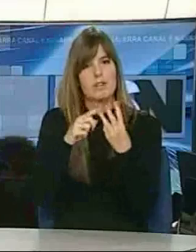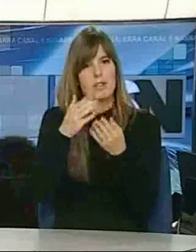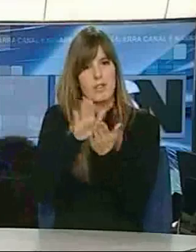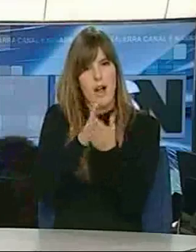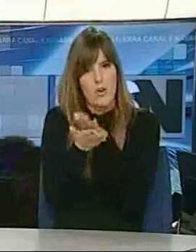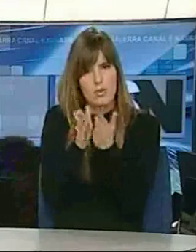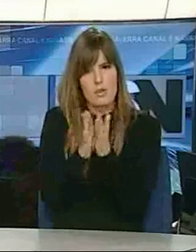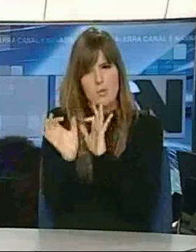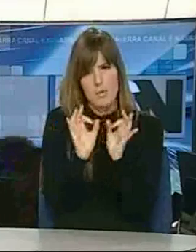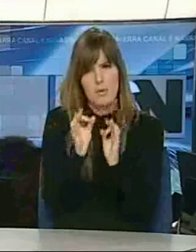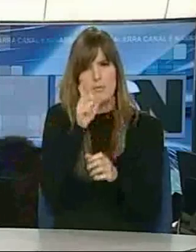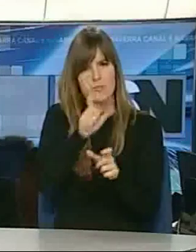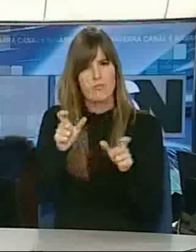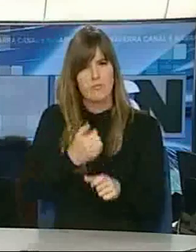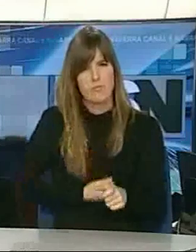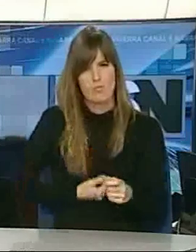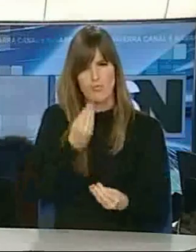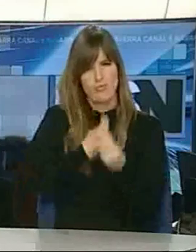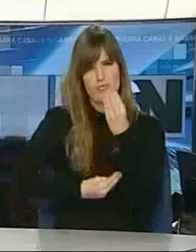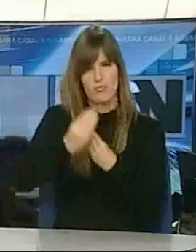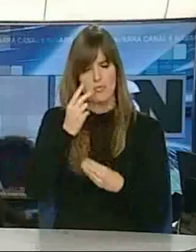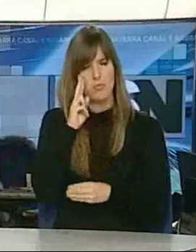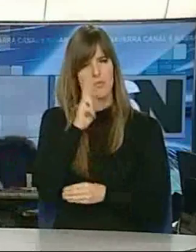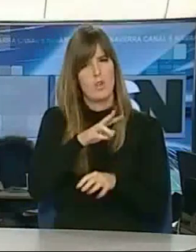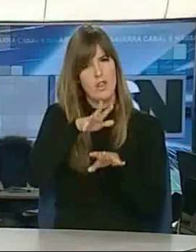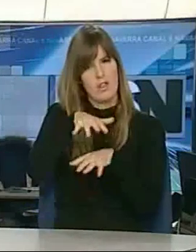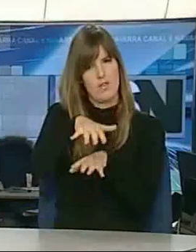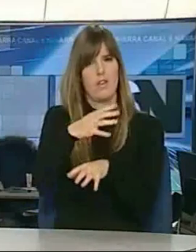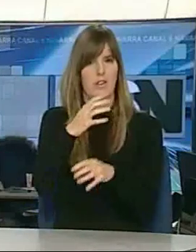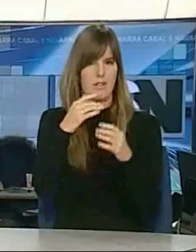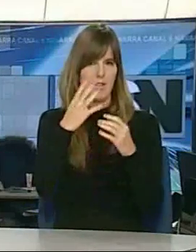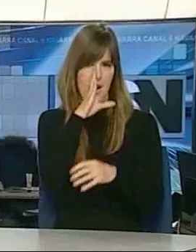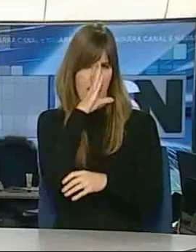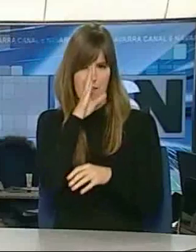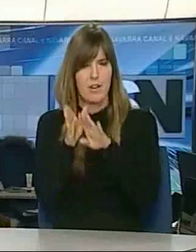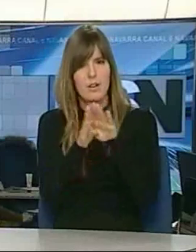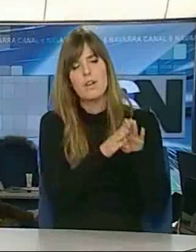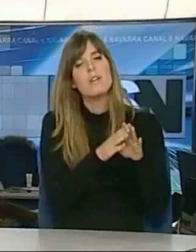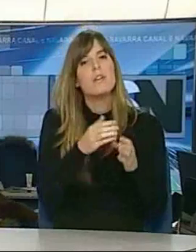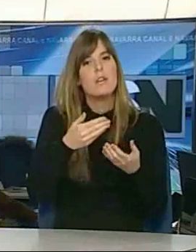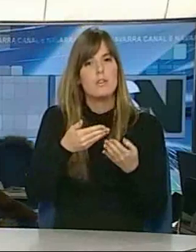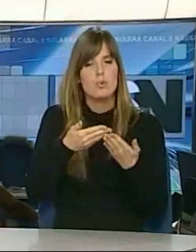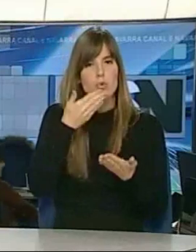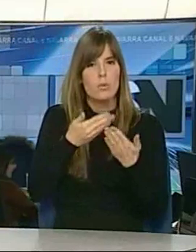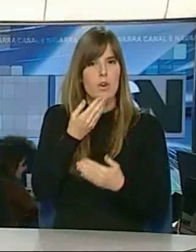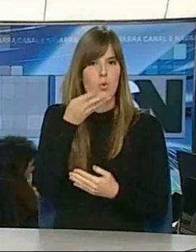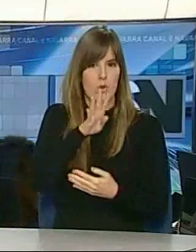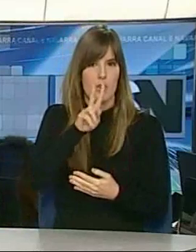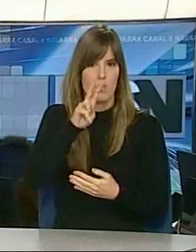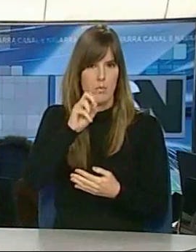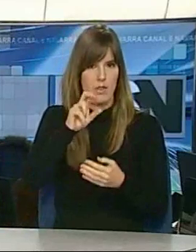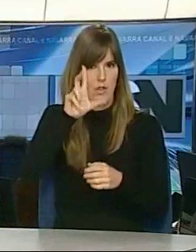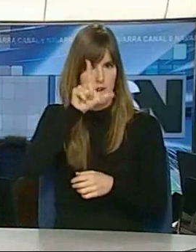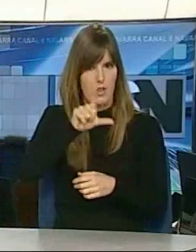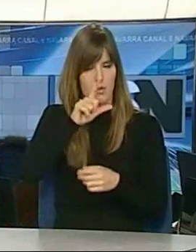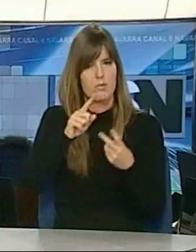llenando el estómago de todos los que se han acercado a ver el desfile. 420 litros así son caldo. Y